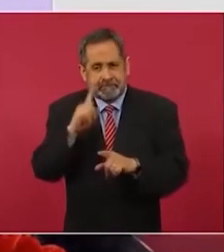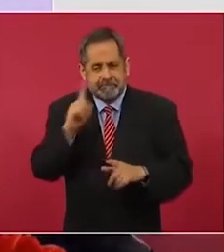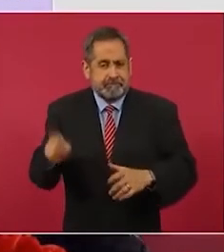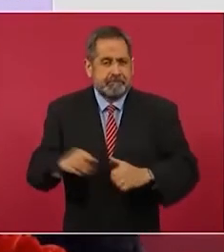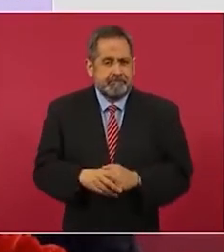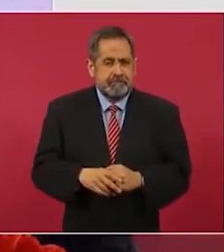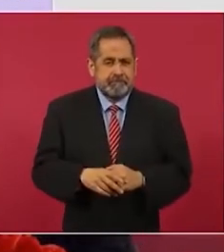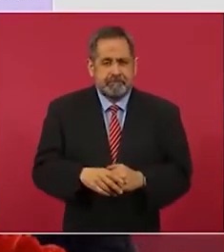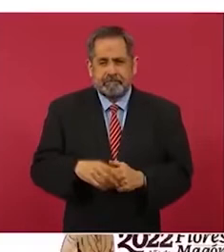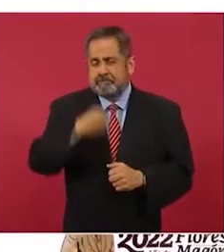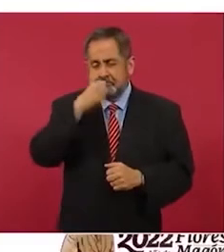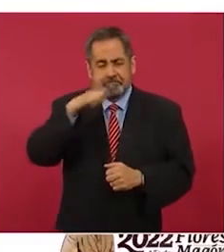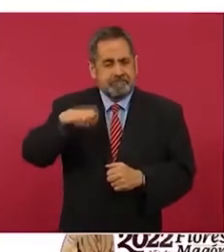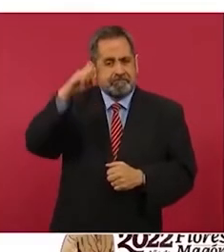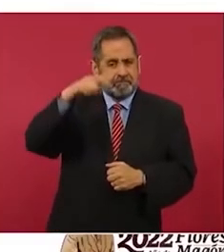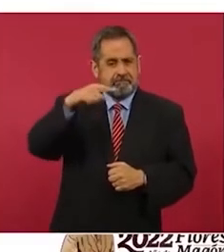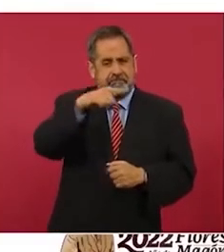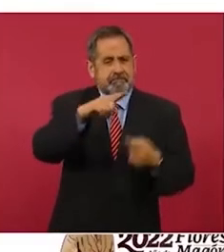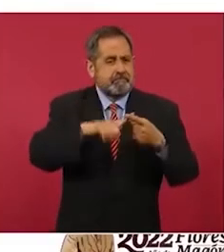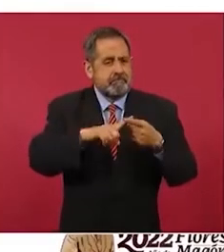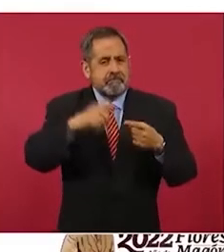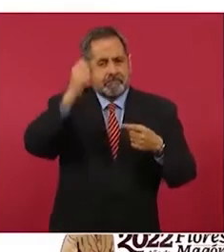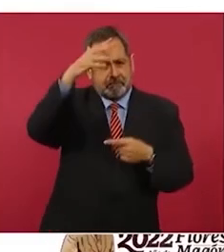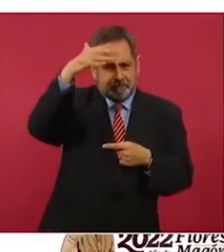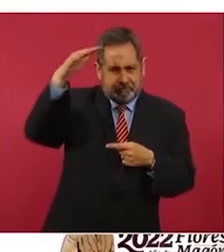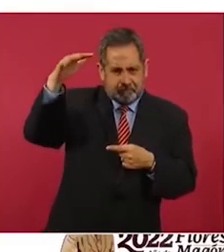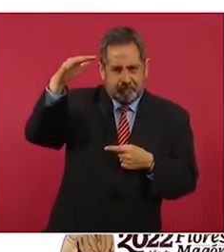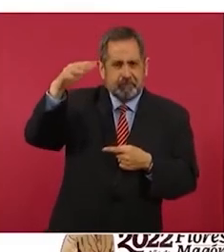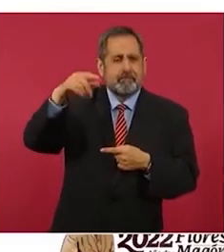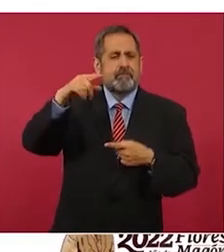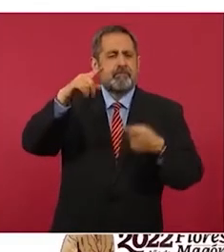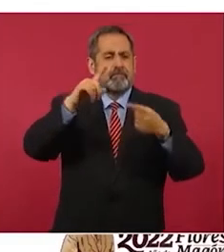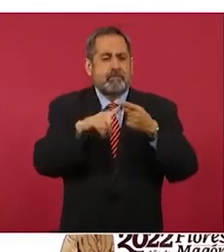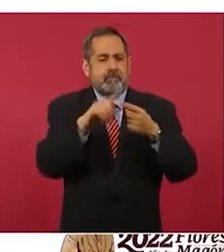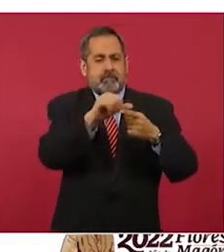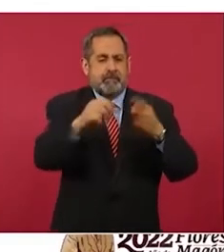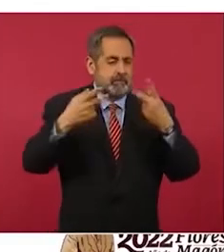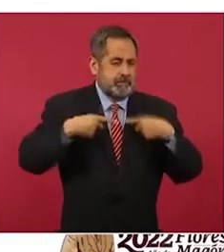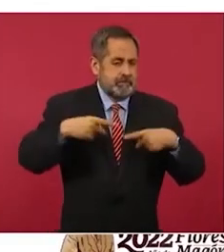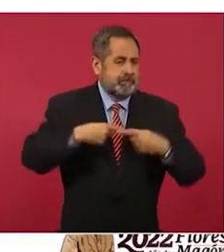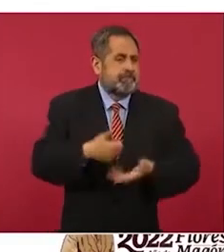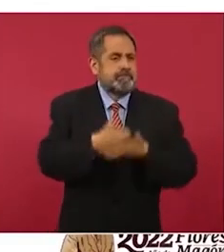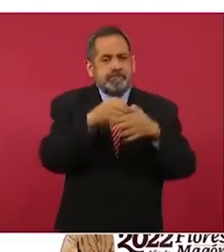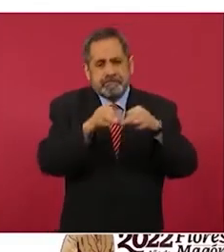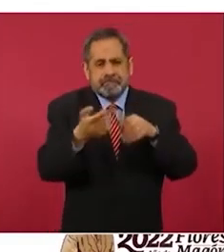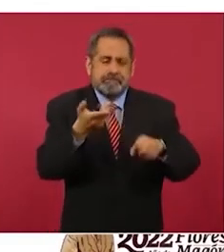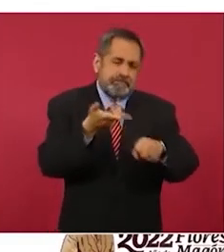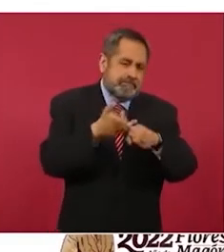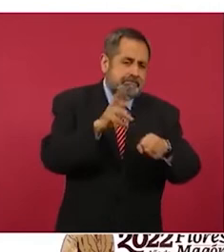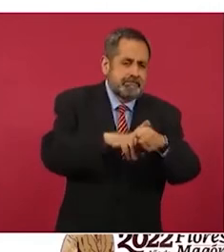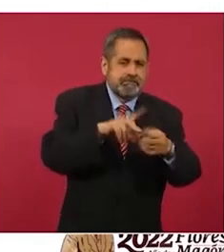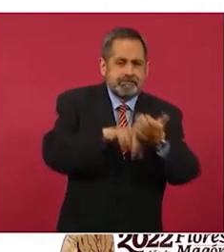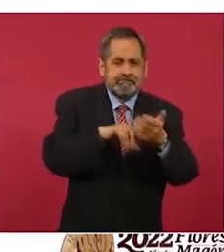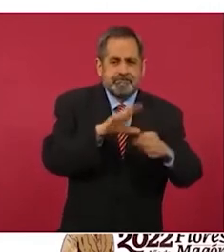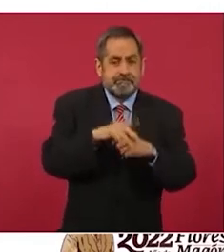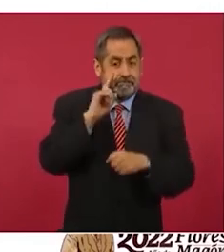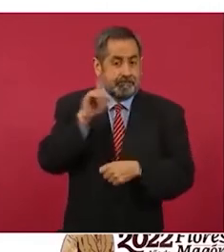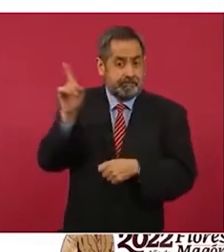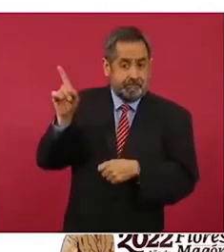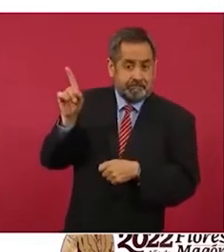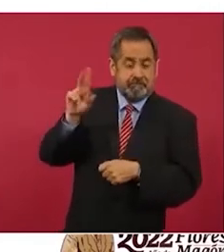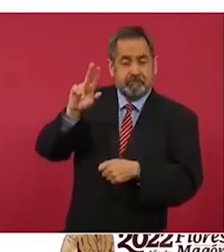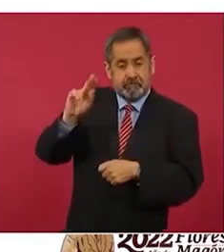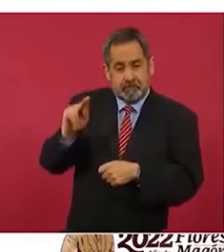adultos mayores personal de salud que tenemos coberturas de 87% del esquema primario 53 y 84%